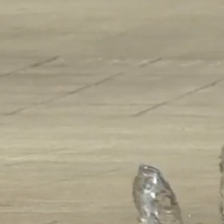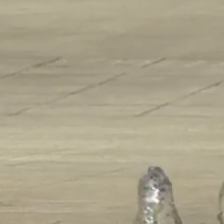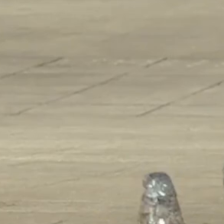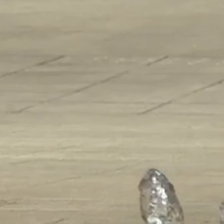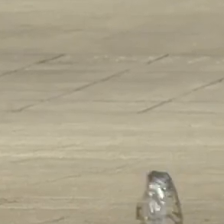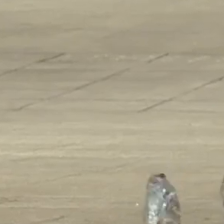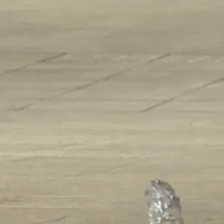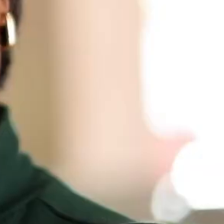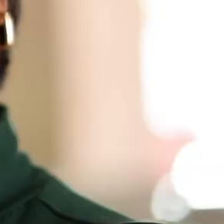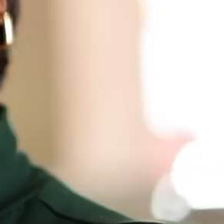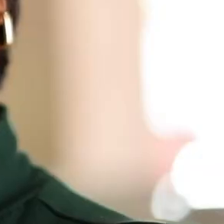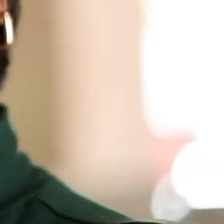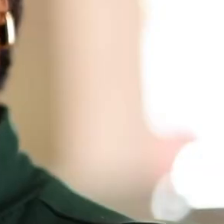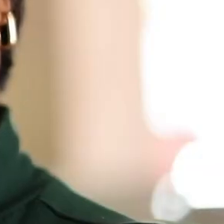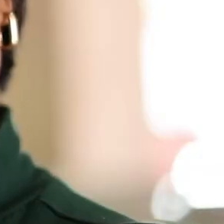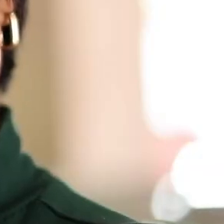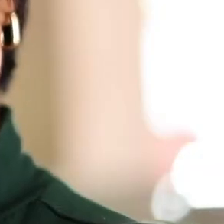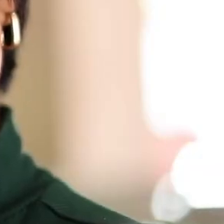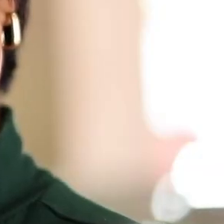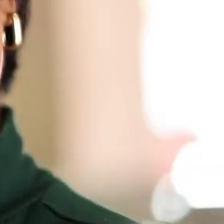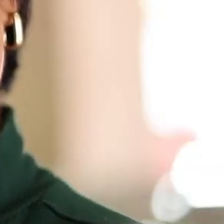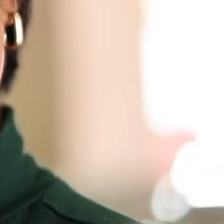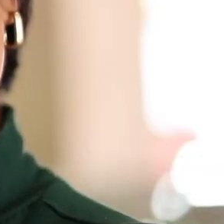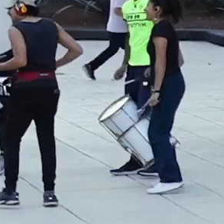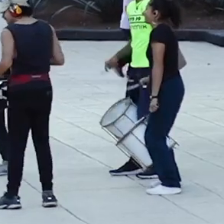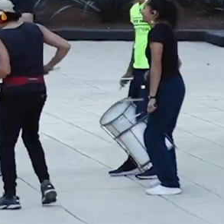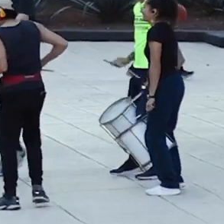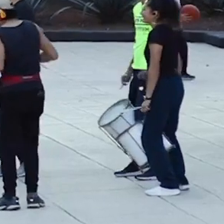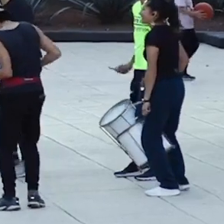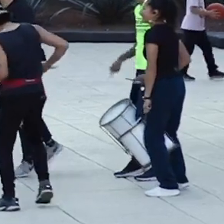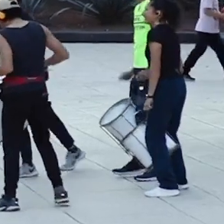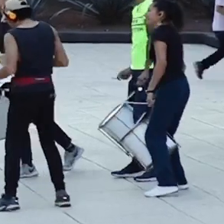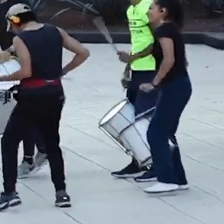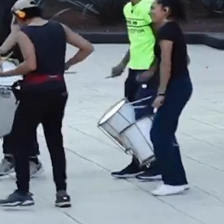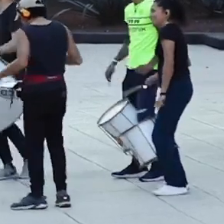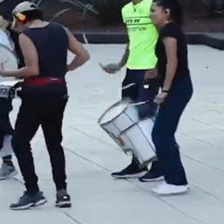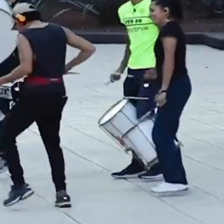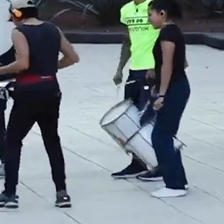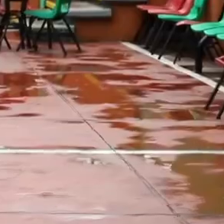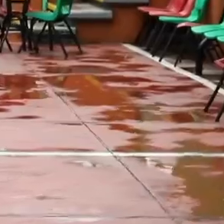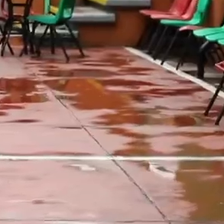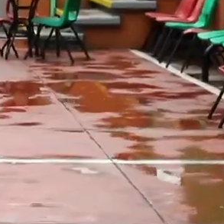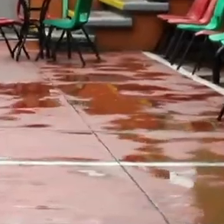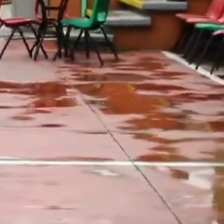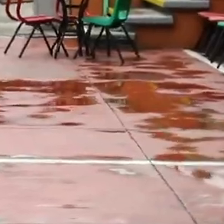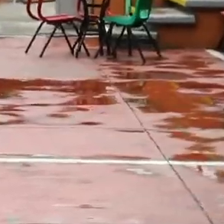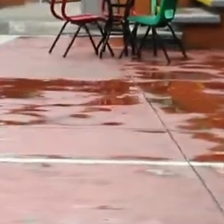está al alcance de todas y todos. ¡Alimenta bien tu vida!